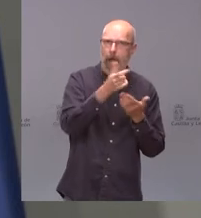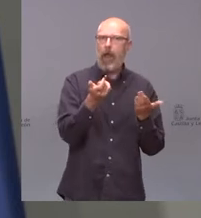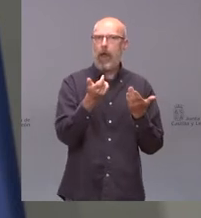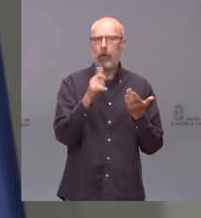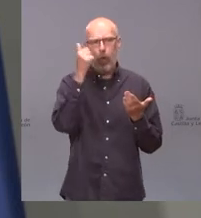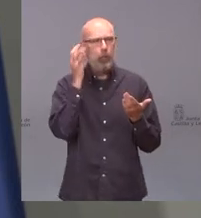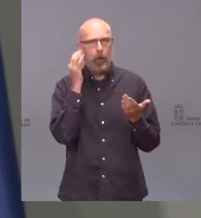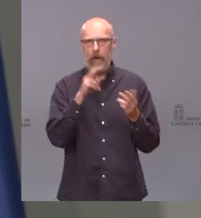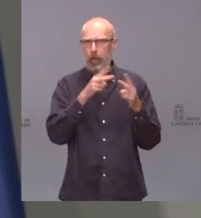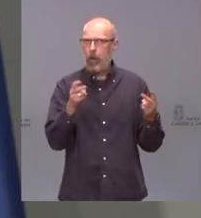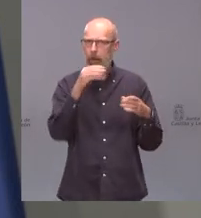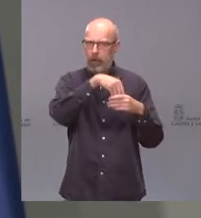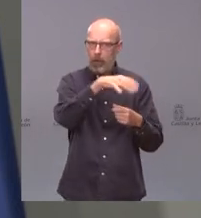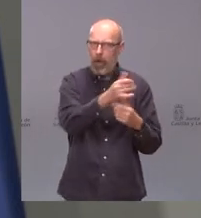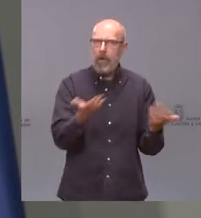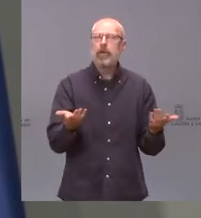nuestro entorno rural,